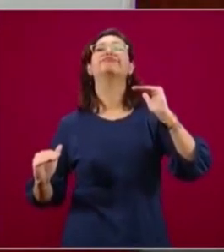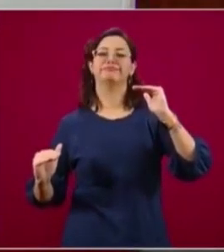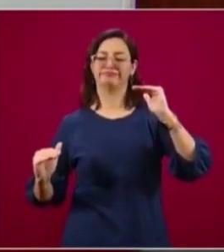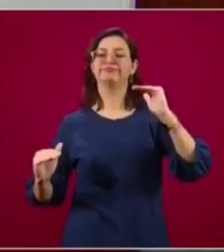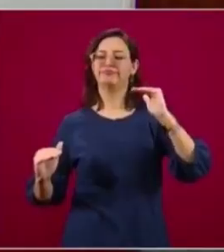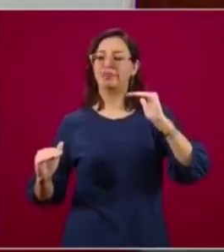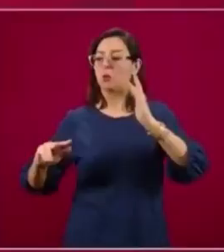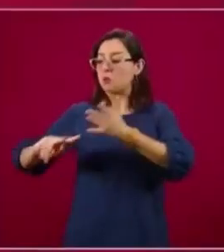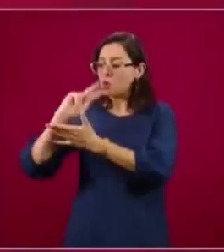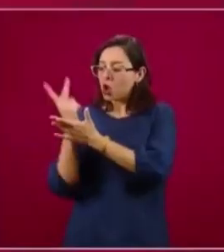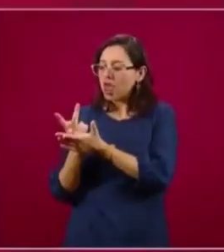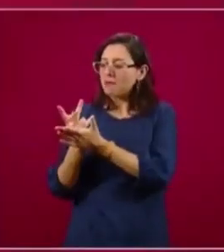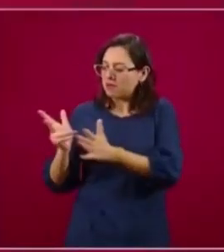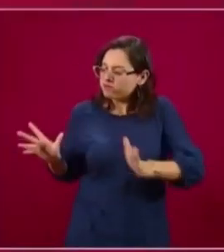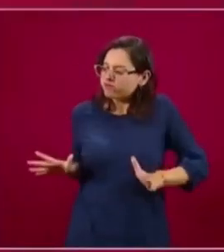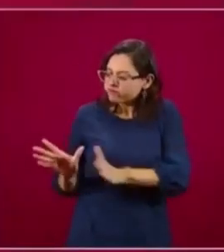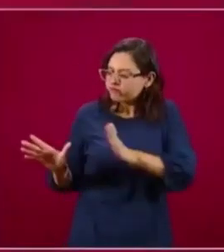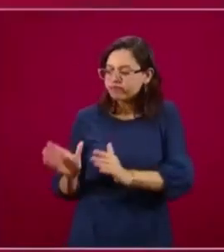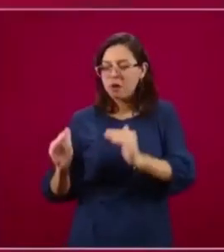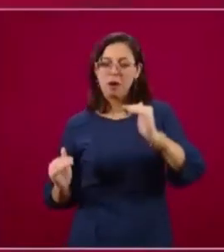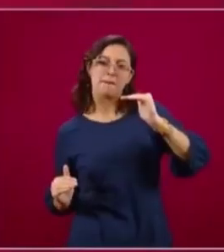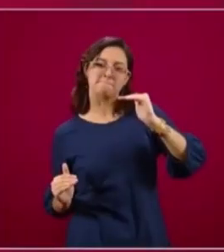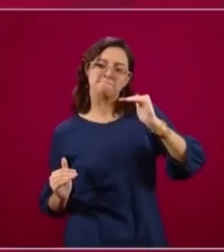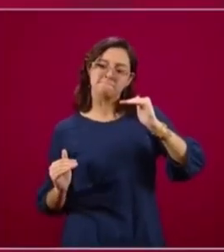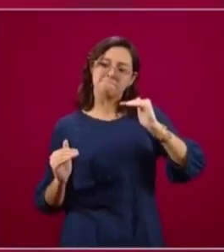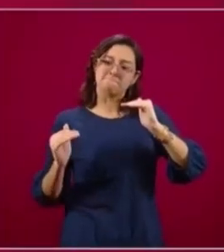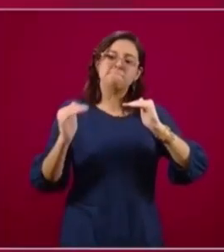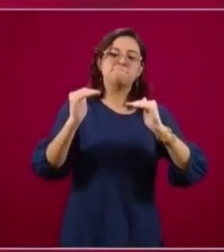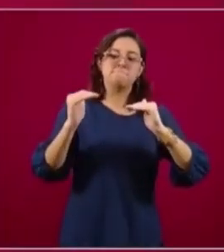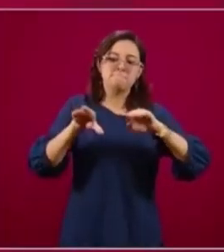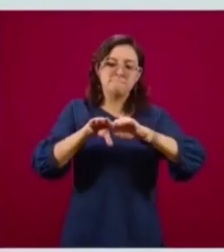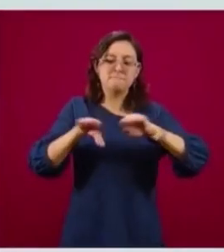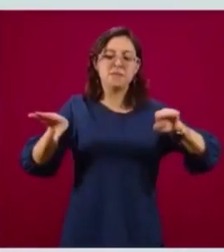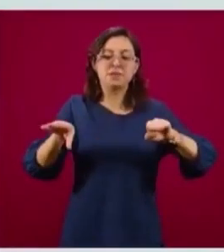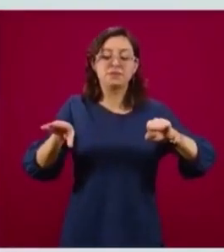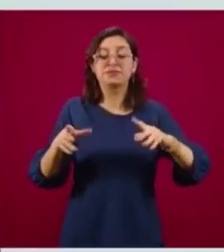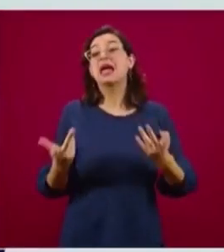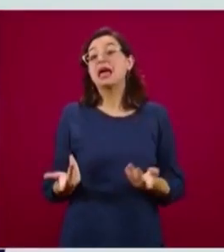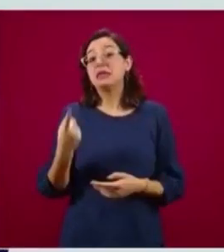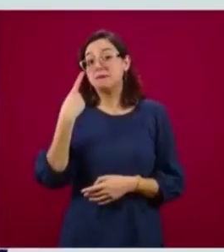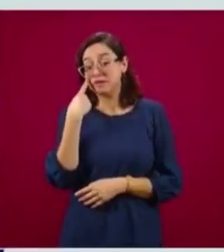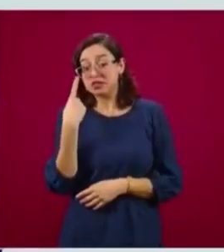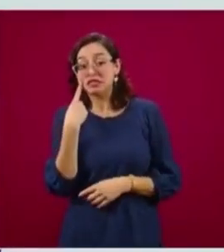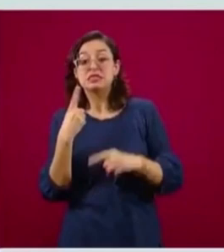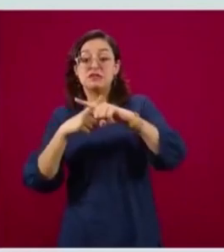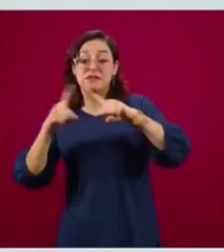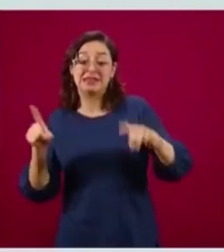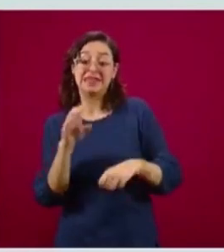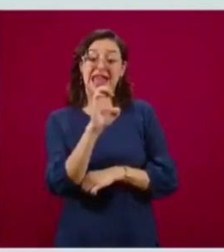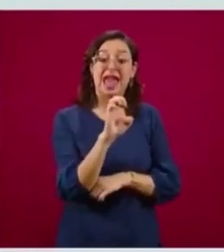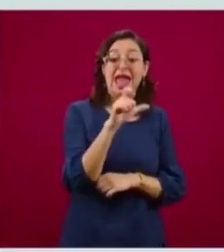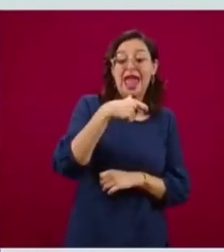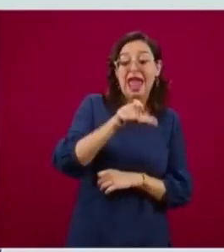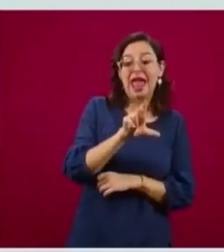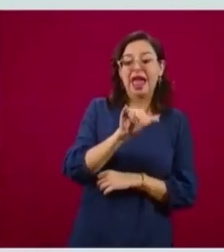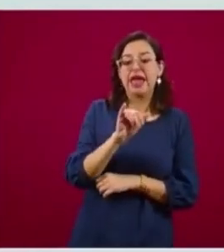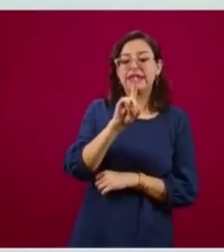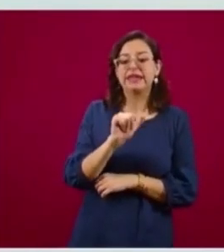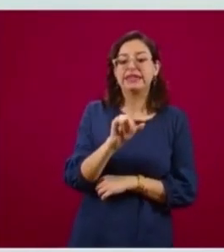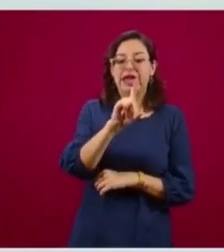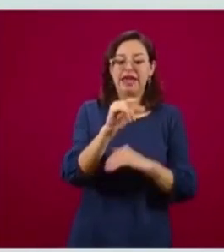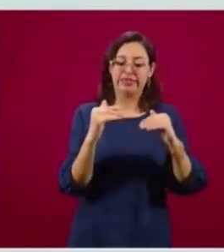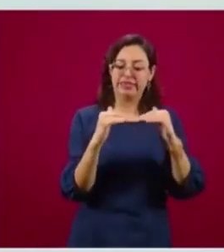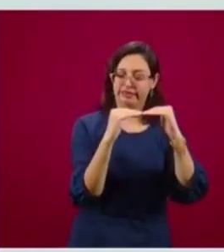de apoyo. La diferencia entre equidad e igualdad es que cuando el